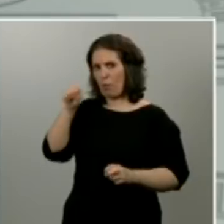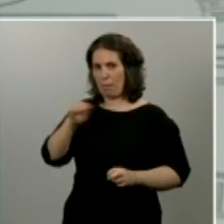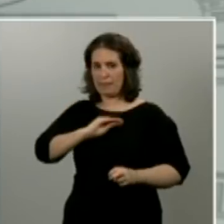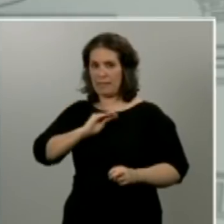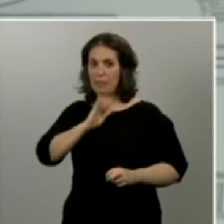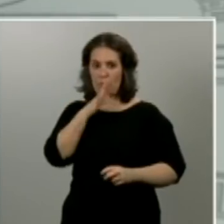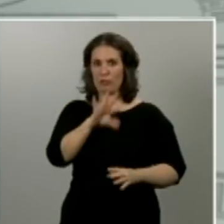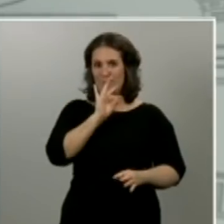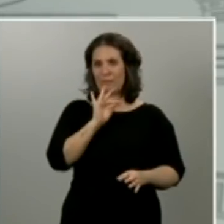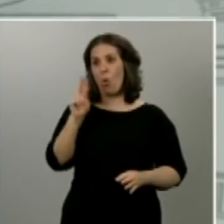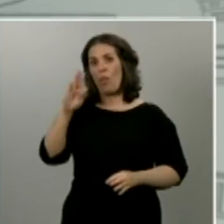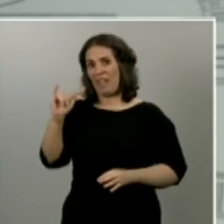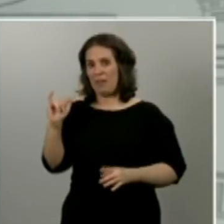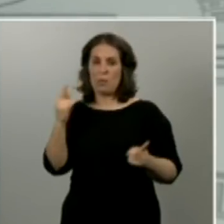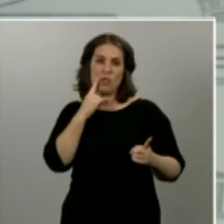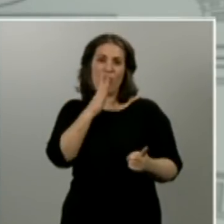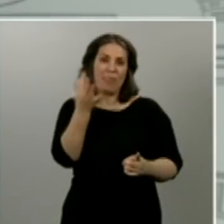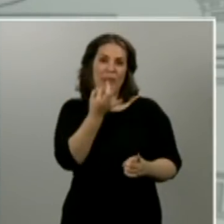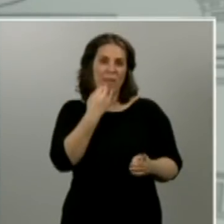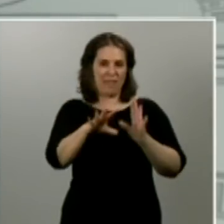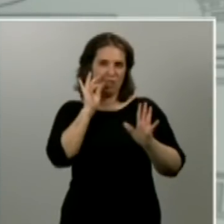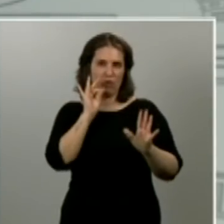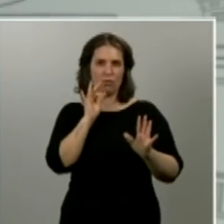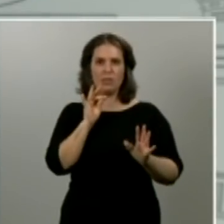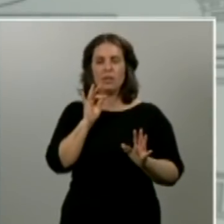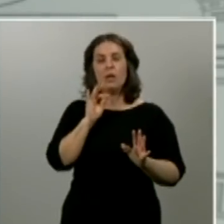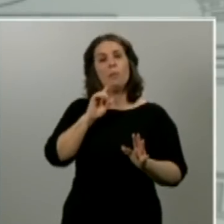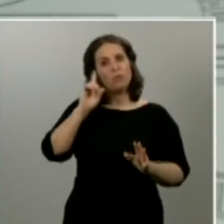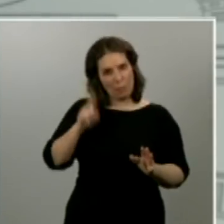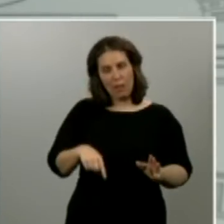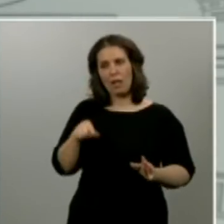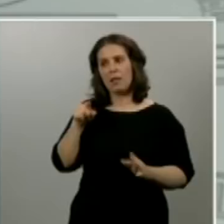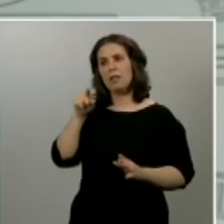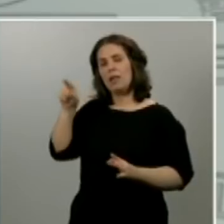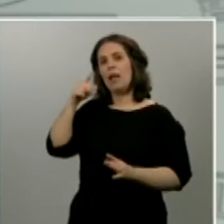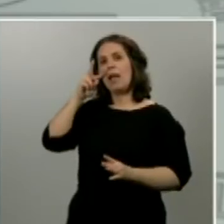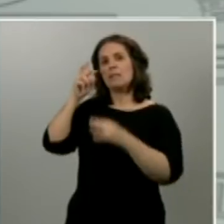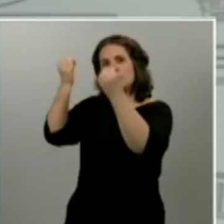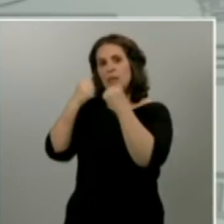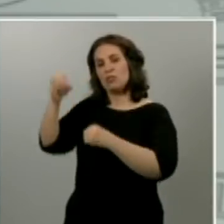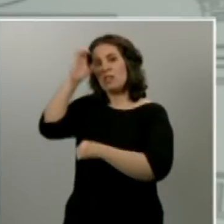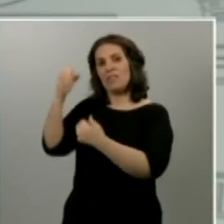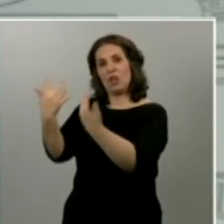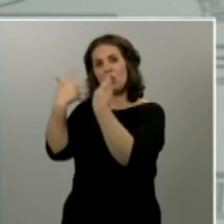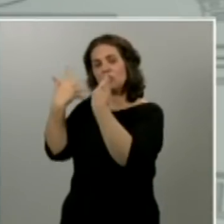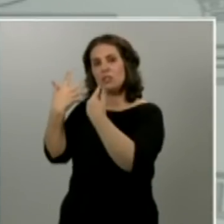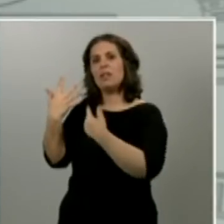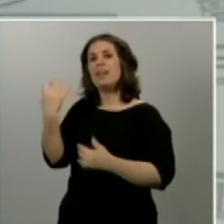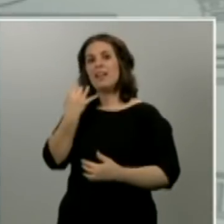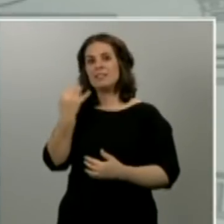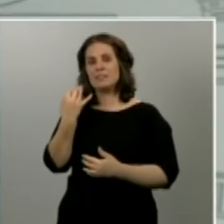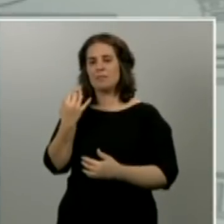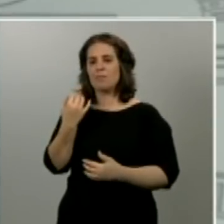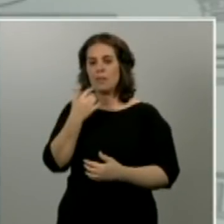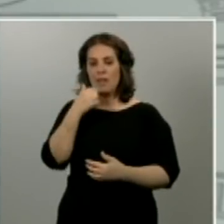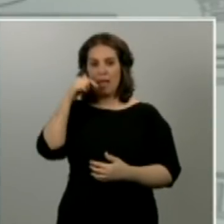UCI pero el consejo que nos trasladan también esos expertos esos científicos es que efectivamente pasado este rubicón